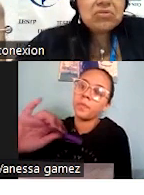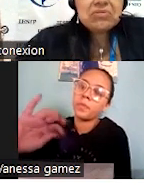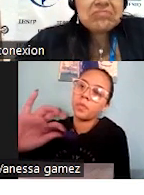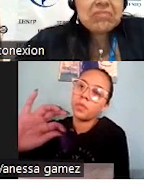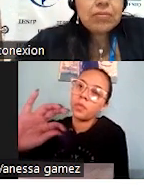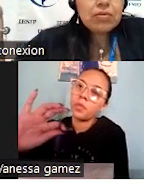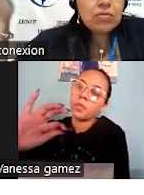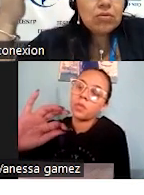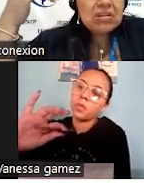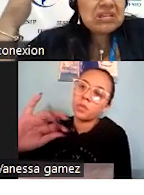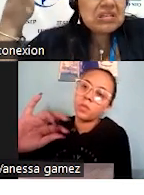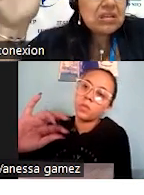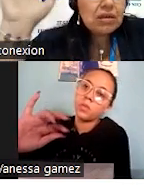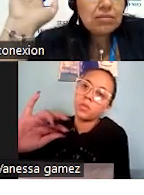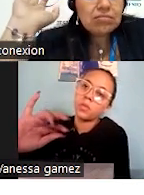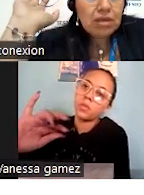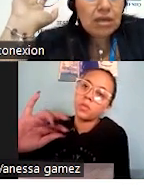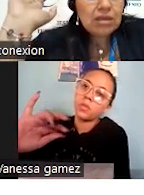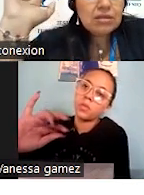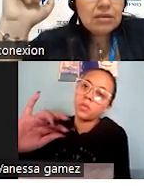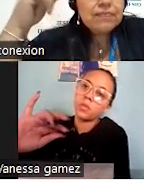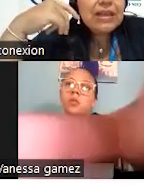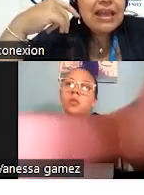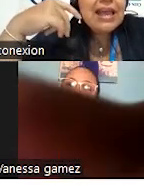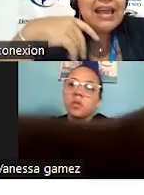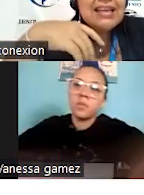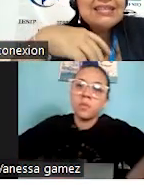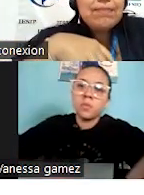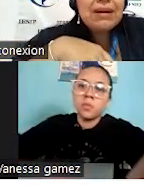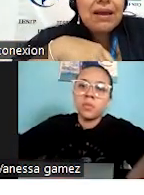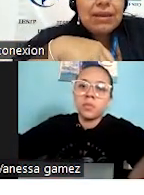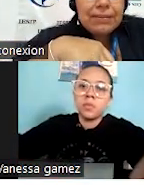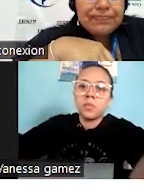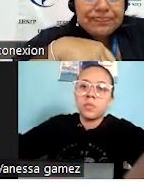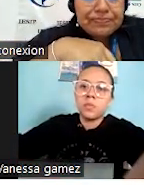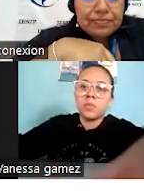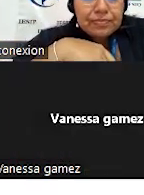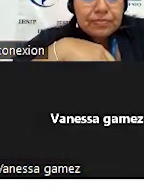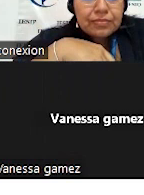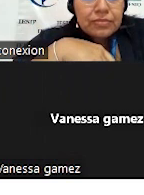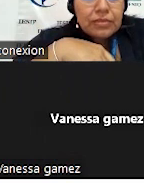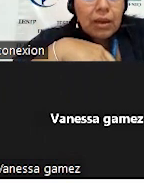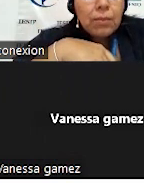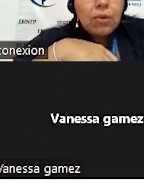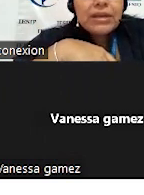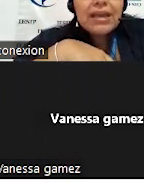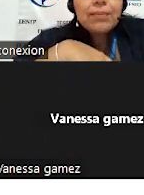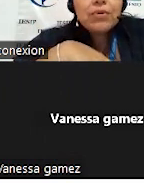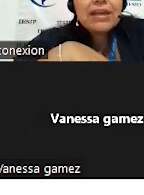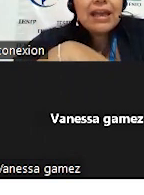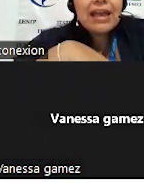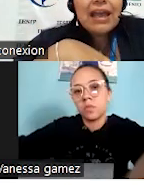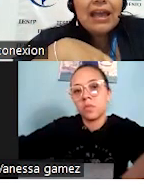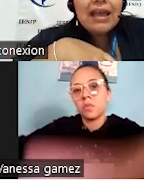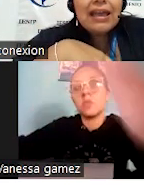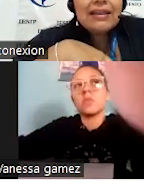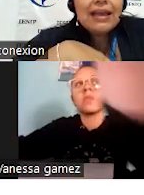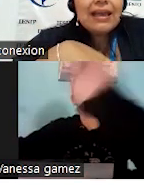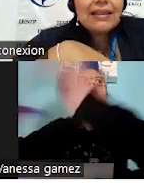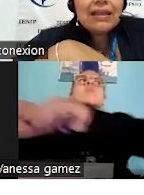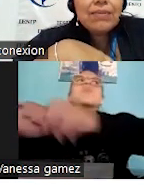espera, el otro de pronto lo necesita. Es inseparable. ¿Por qué? Porque